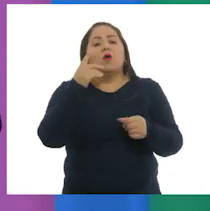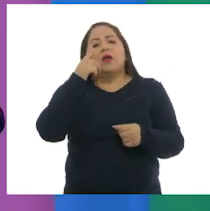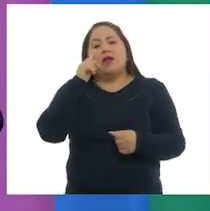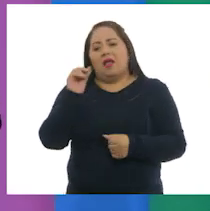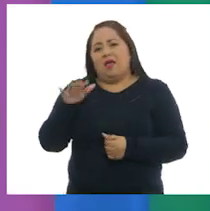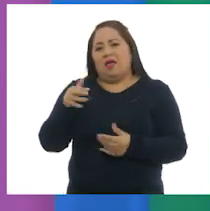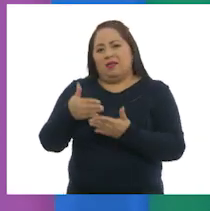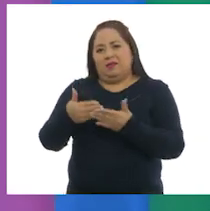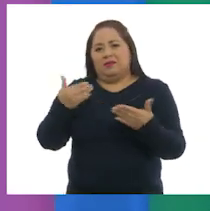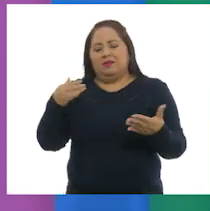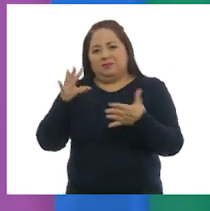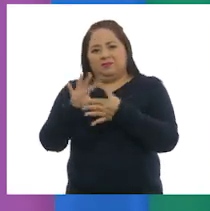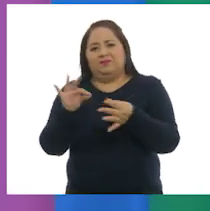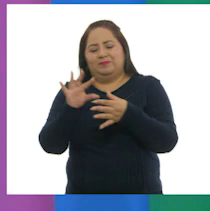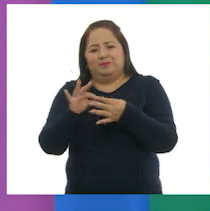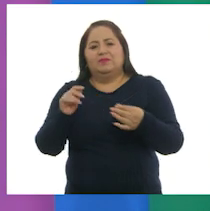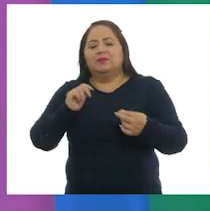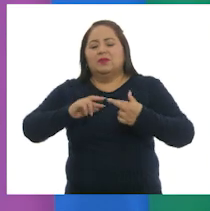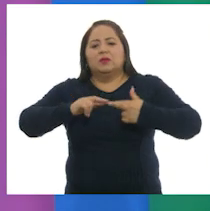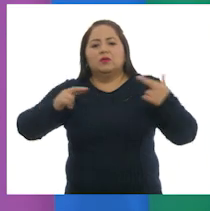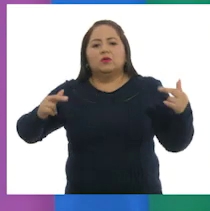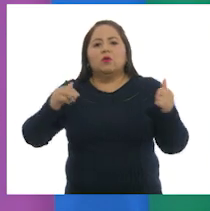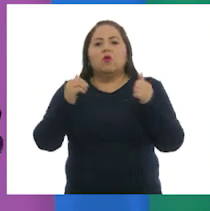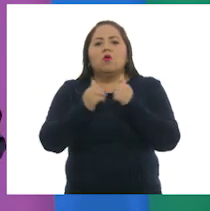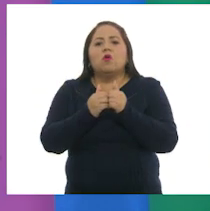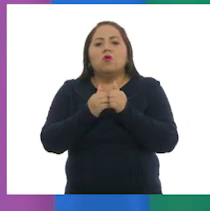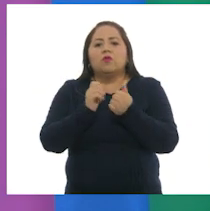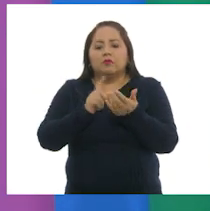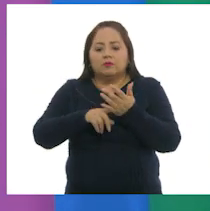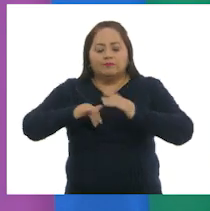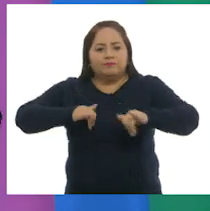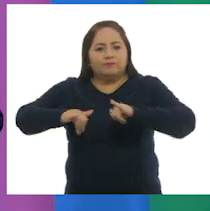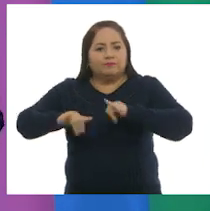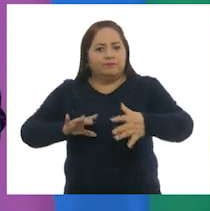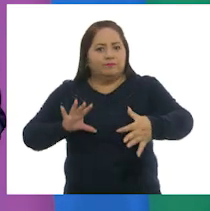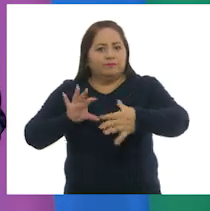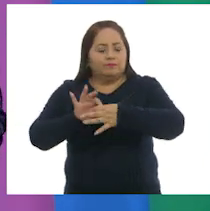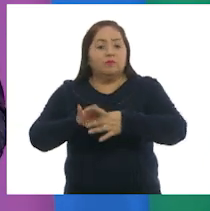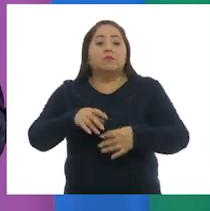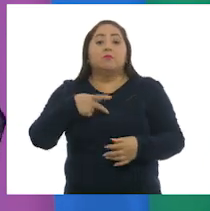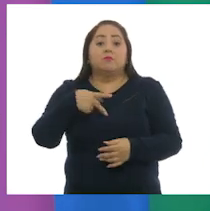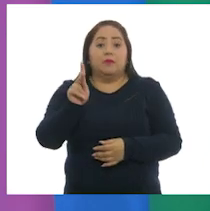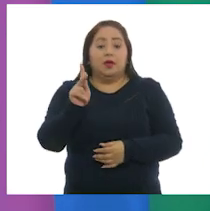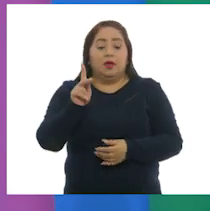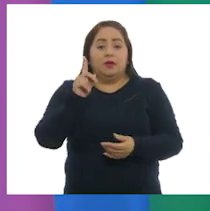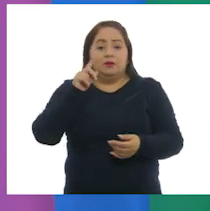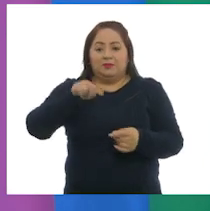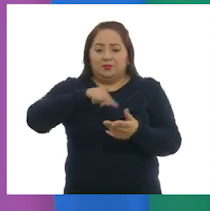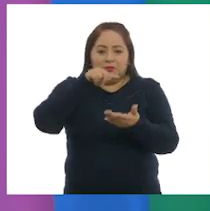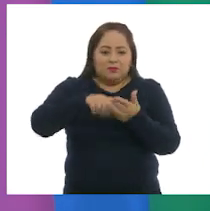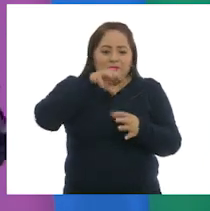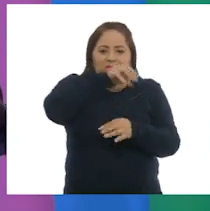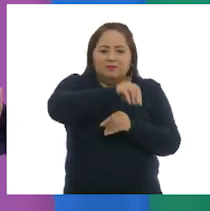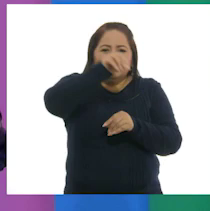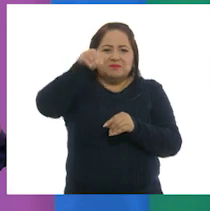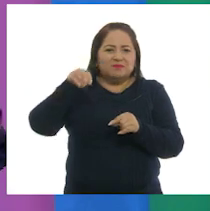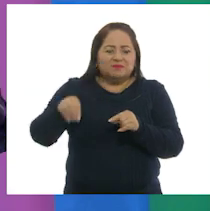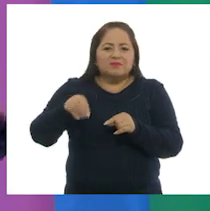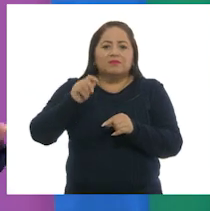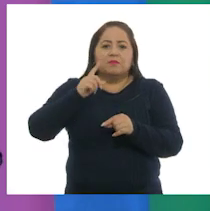Comentamos hace un momento que su obtención está relacionada con las condiciones geográficas. En este caso, con las entidades que cuentan